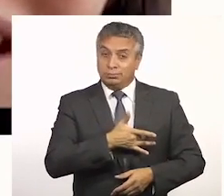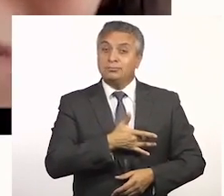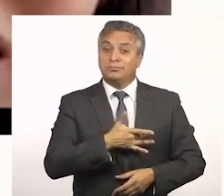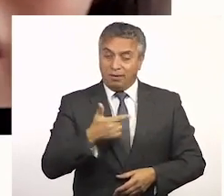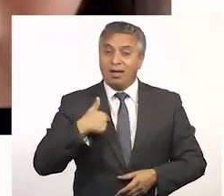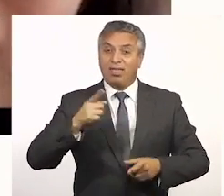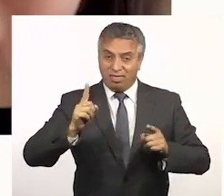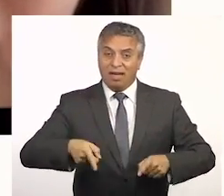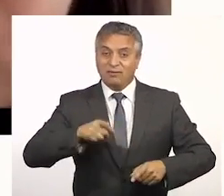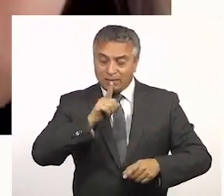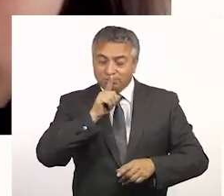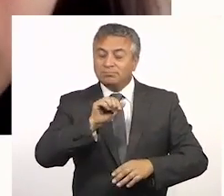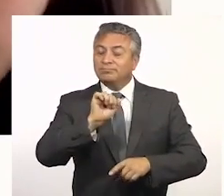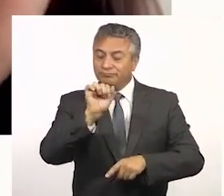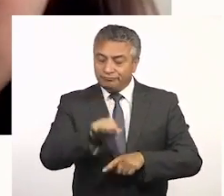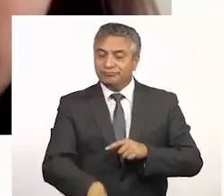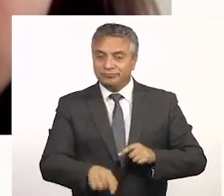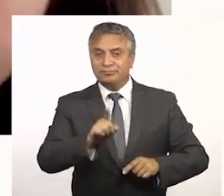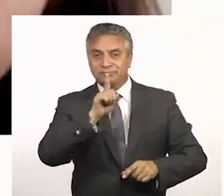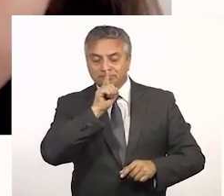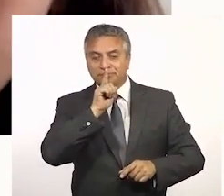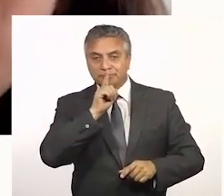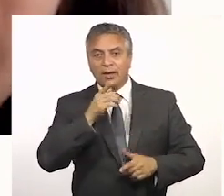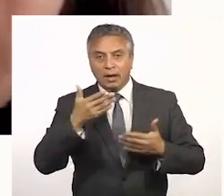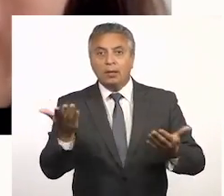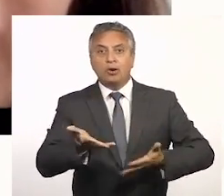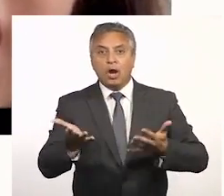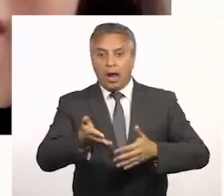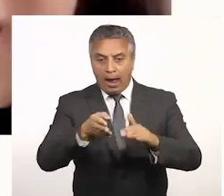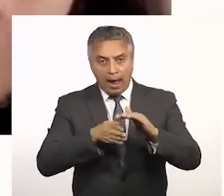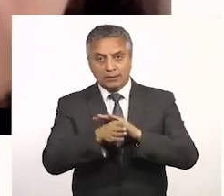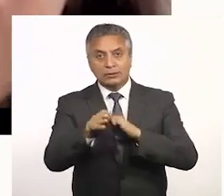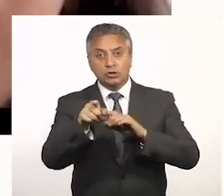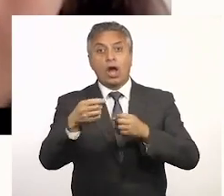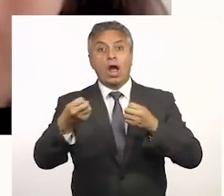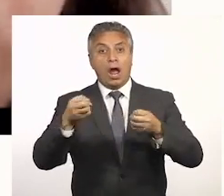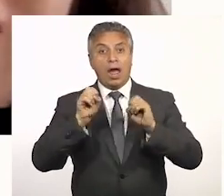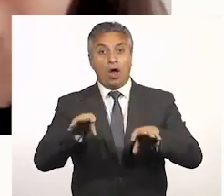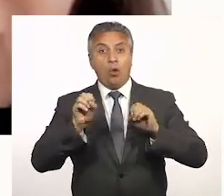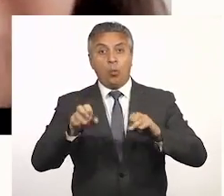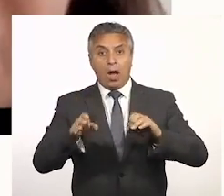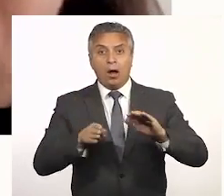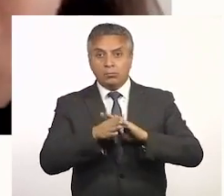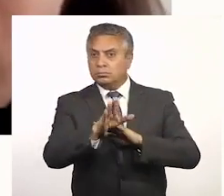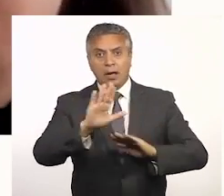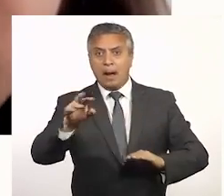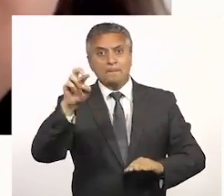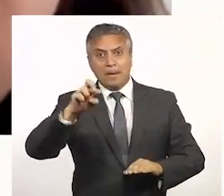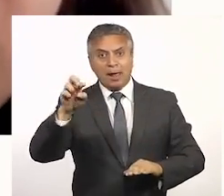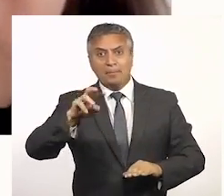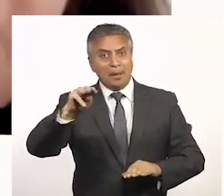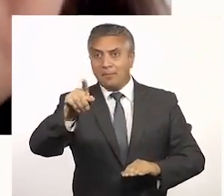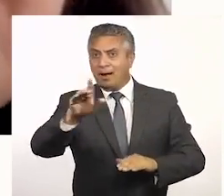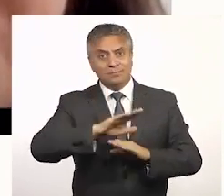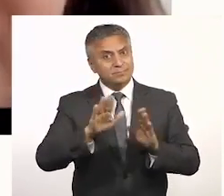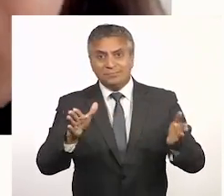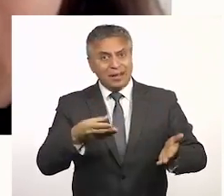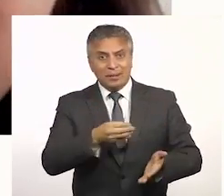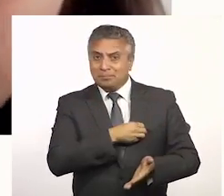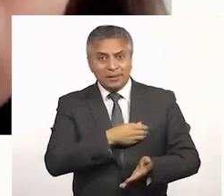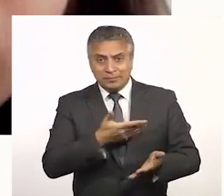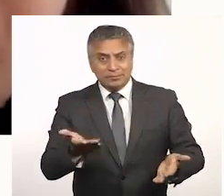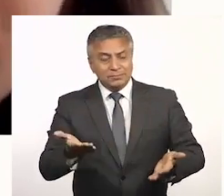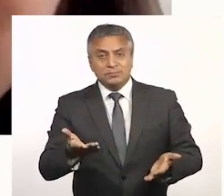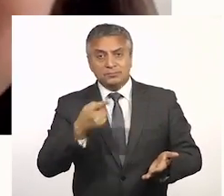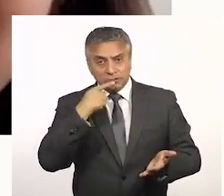lamentablemente lo tengo que admitir. Yo solo por el acceso a la educación que se me ha podido entregar es por mi papá.